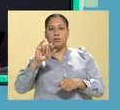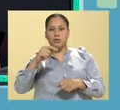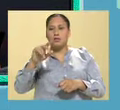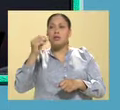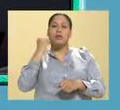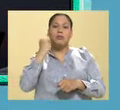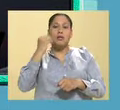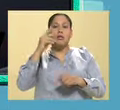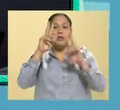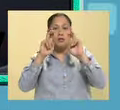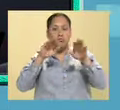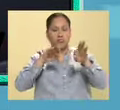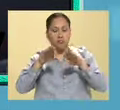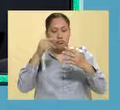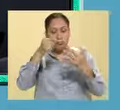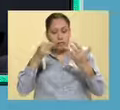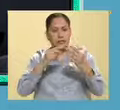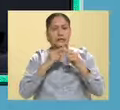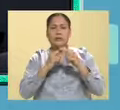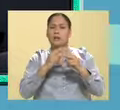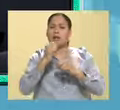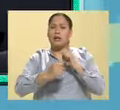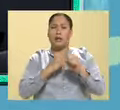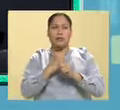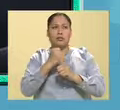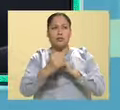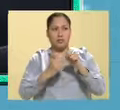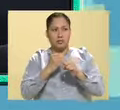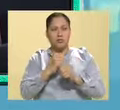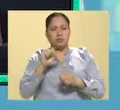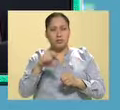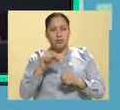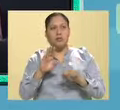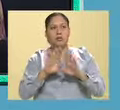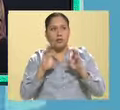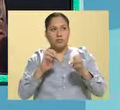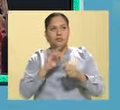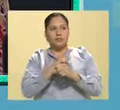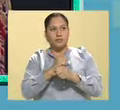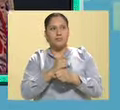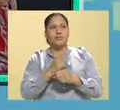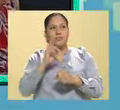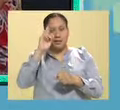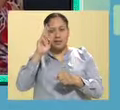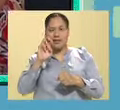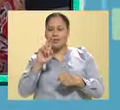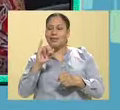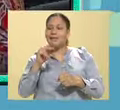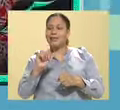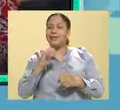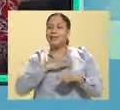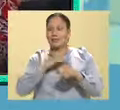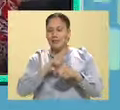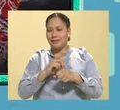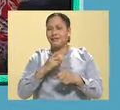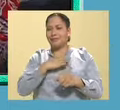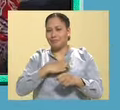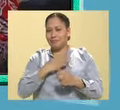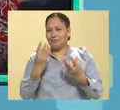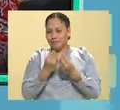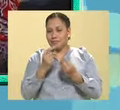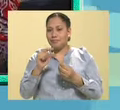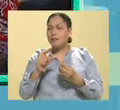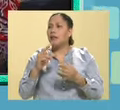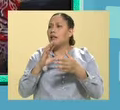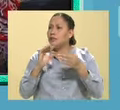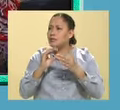laboral con una amplia trayectoria dentro de esta materia. ¿Cómo estás, licenciado? Hola, Erika. Buenos días. Encantado con usted. ¿Qué nos puedes